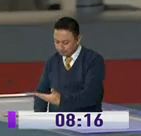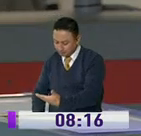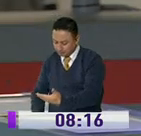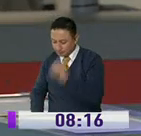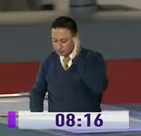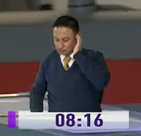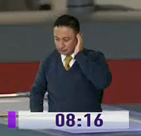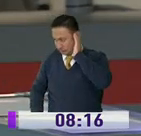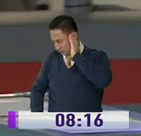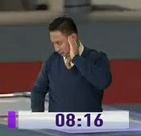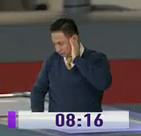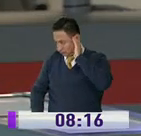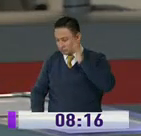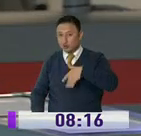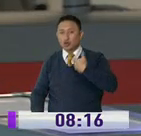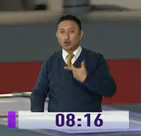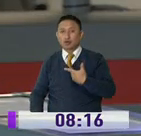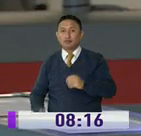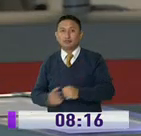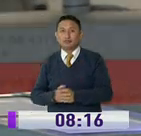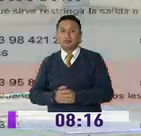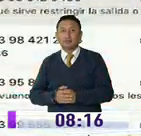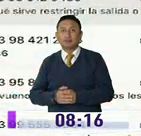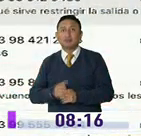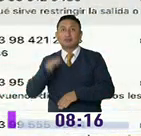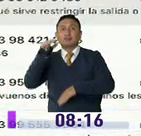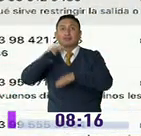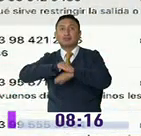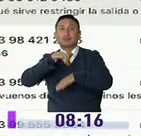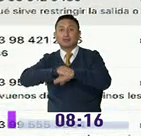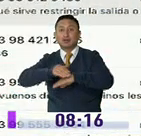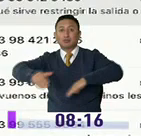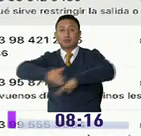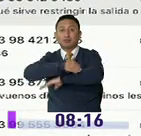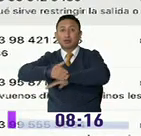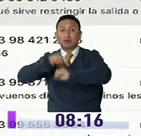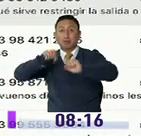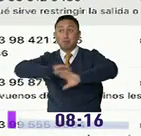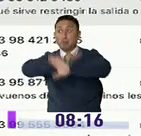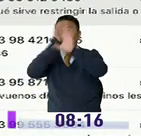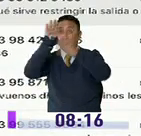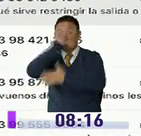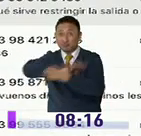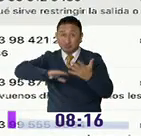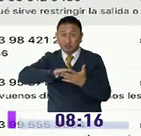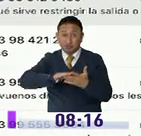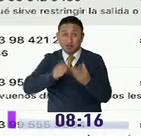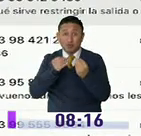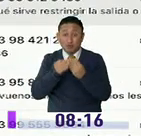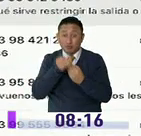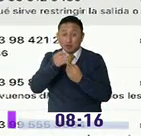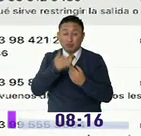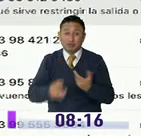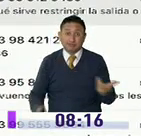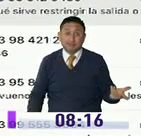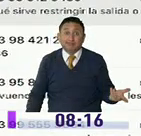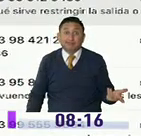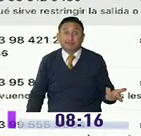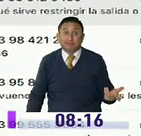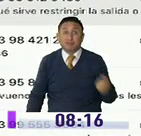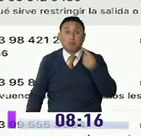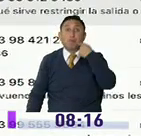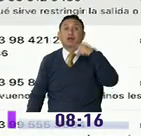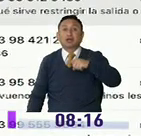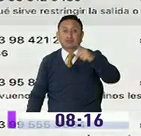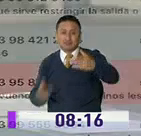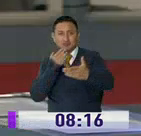qué sirve restringir la salida o la tarde que nadie esté en la calle si en la mañana es un caos y focos de pandemia? Qué lindo. Es la